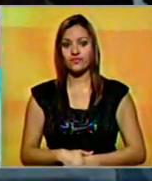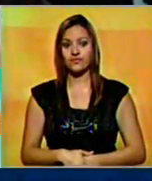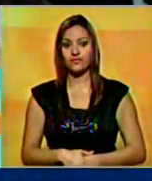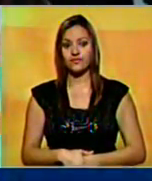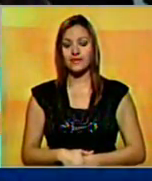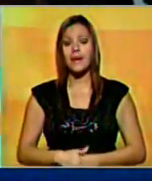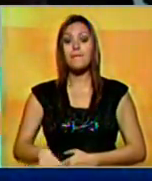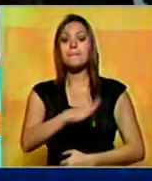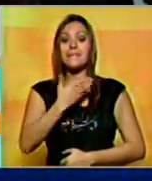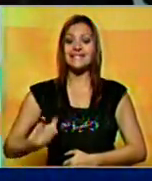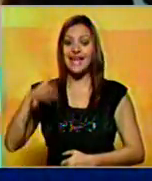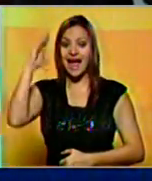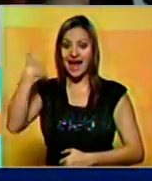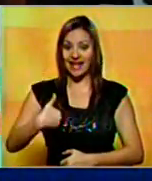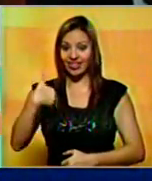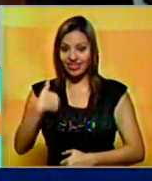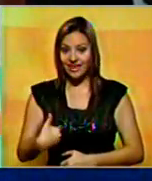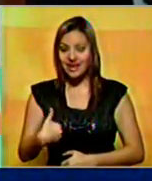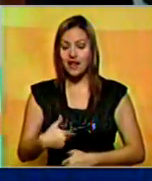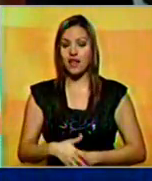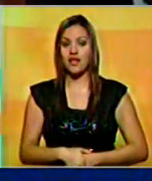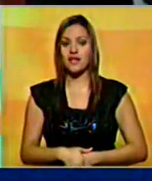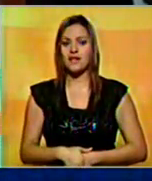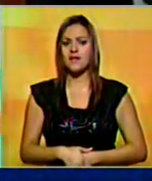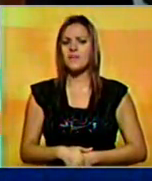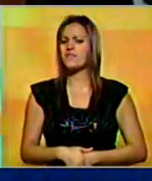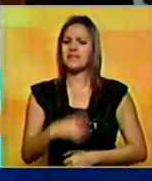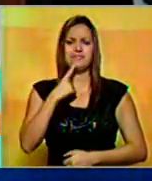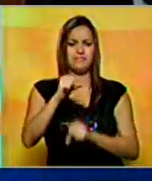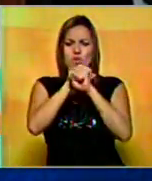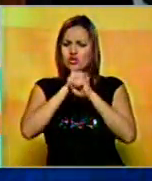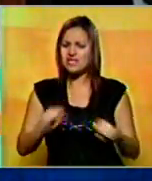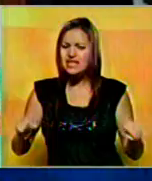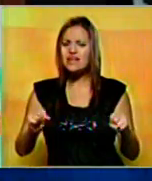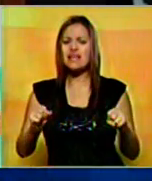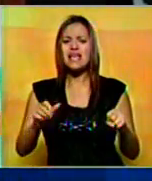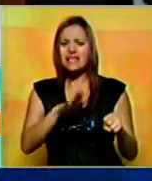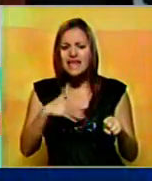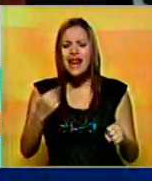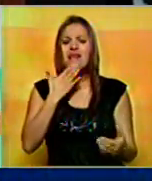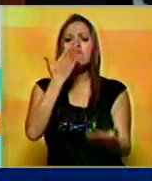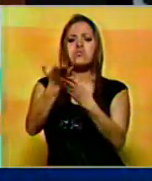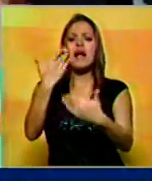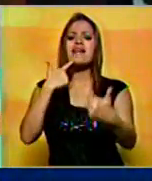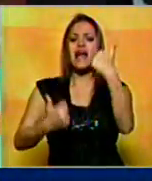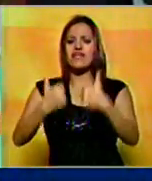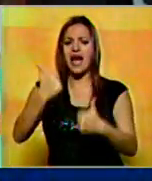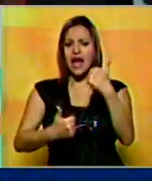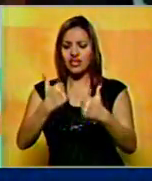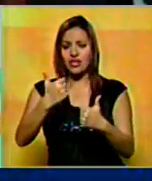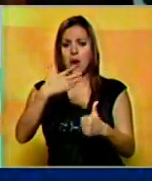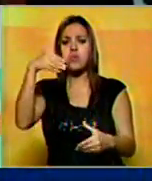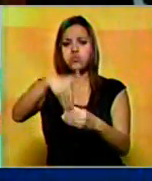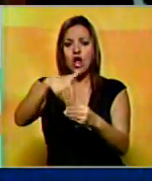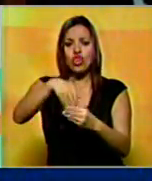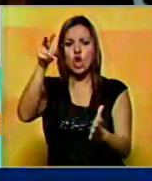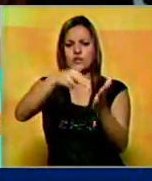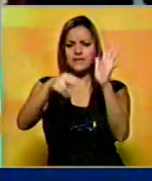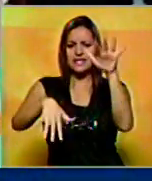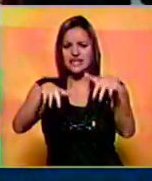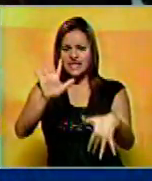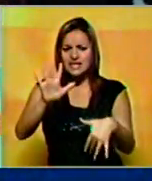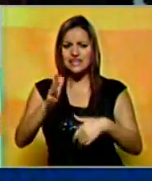La presidenta de Argentina, Cristina Fernández, descartó presentarse como candidata en los comicios generales del 2015.